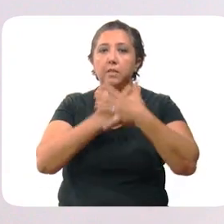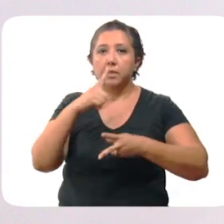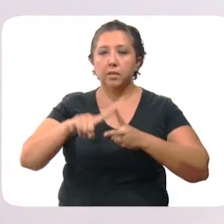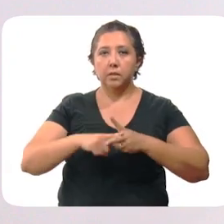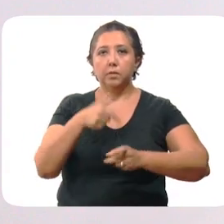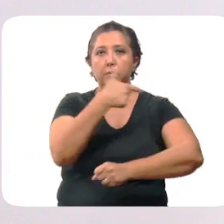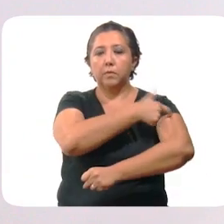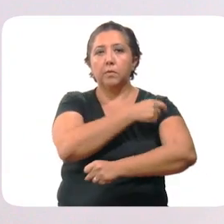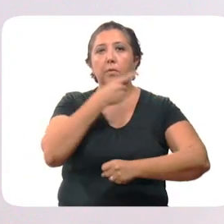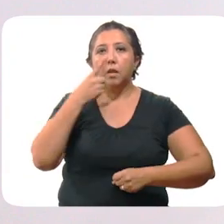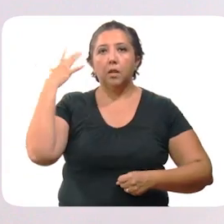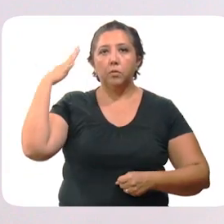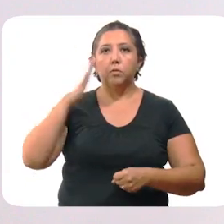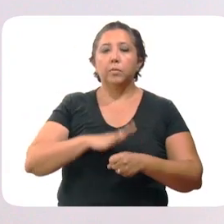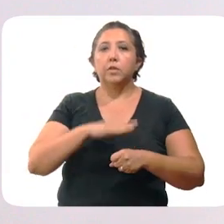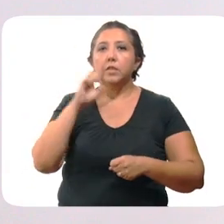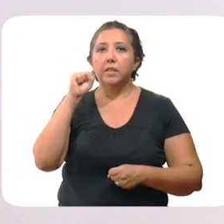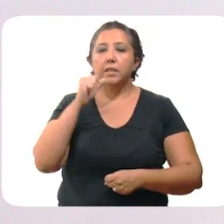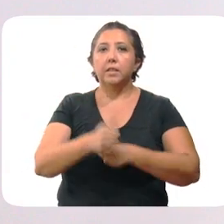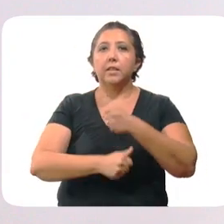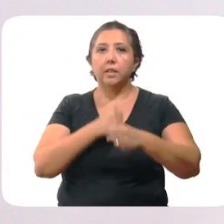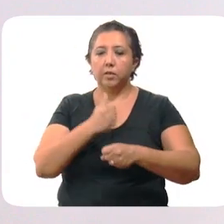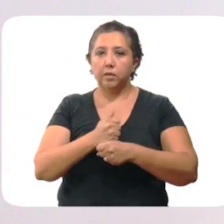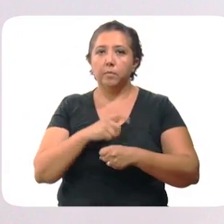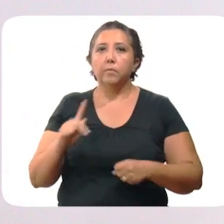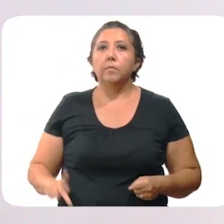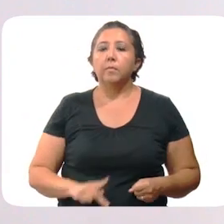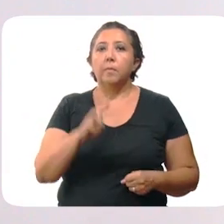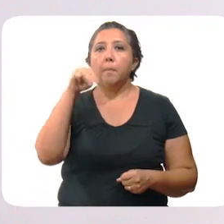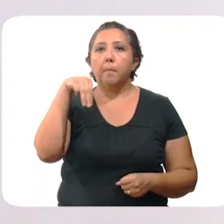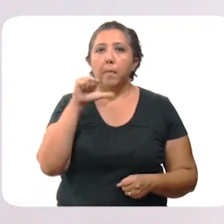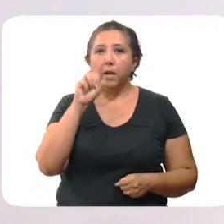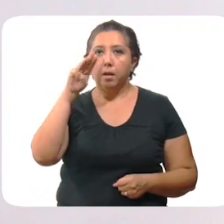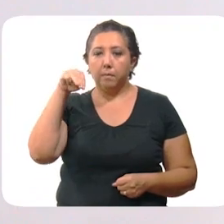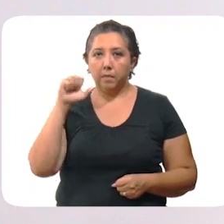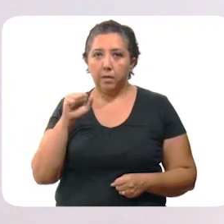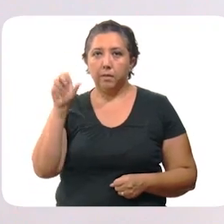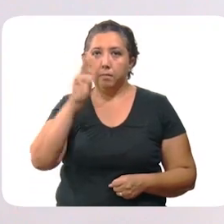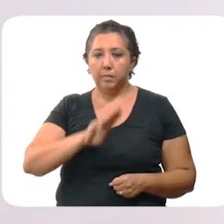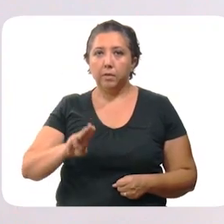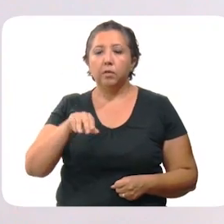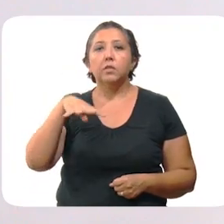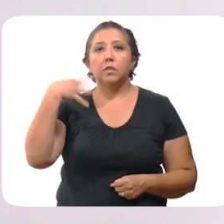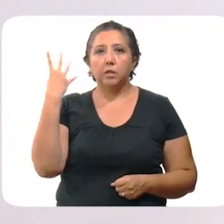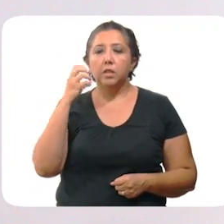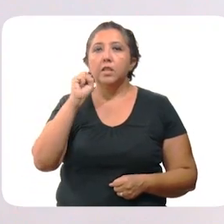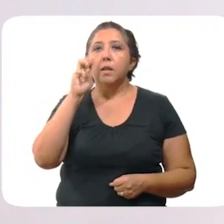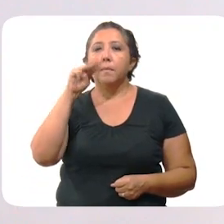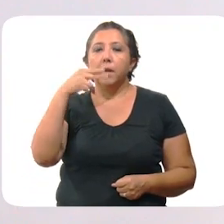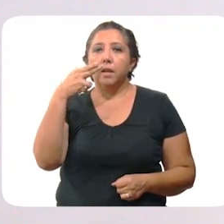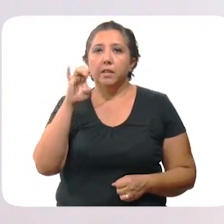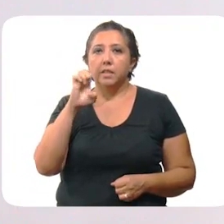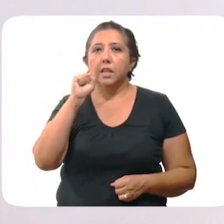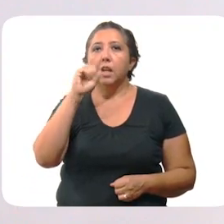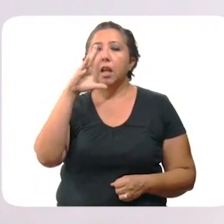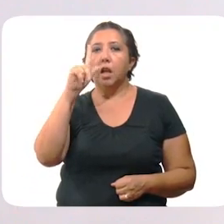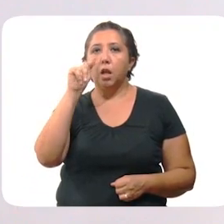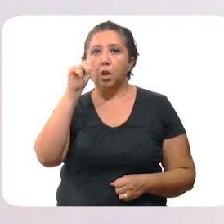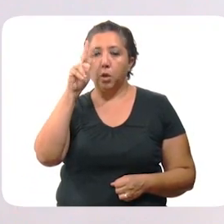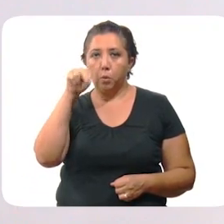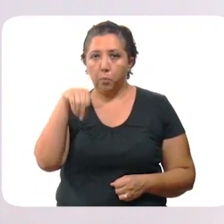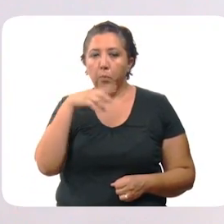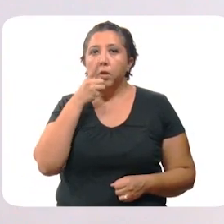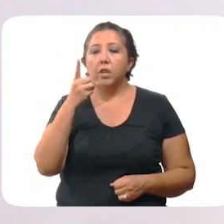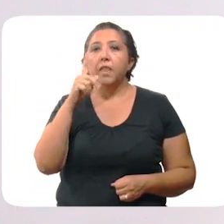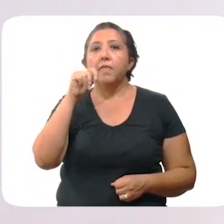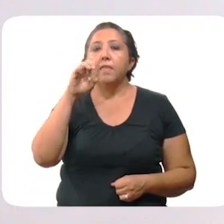inició la aplicación de vacunas a adultos mayores de 60 años en el municipio de Mama. El miércoles 14 en Samajil, Sacalúm, Tishmehuac,